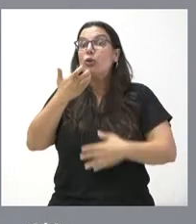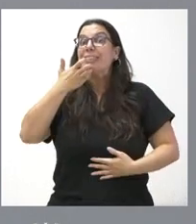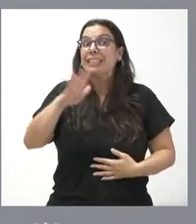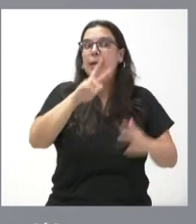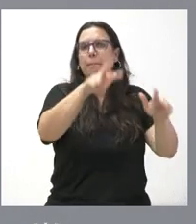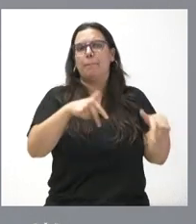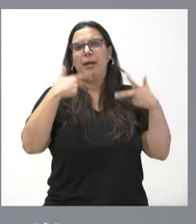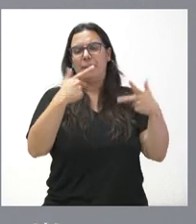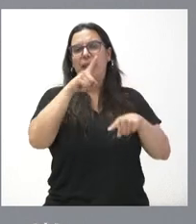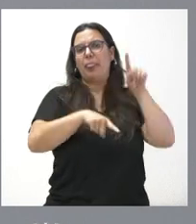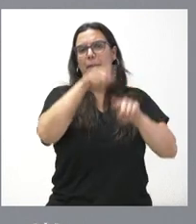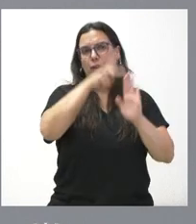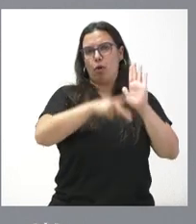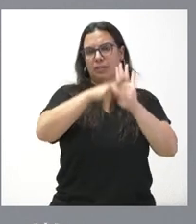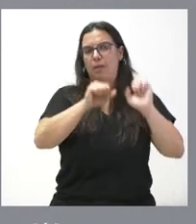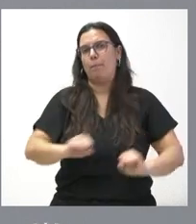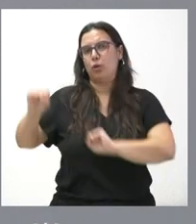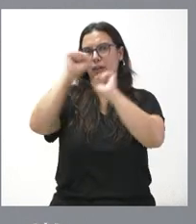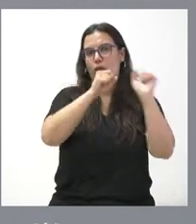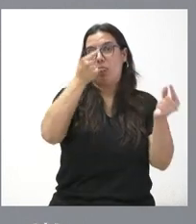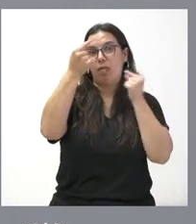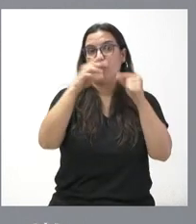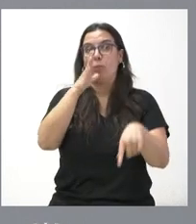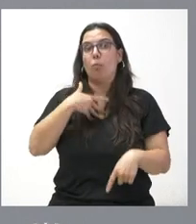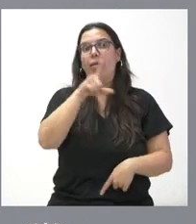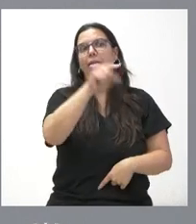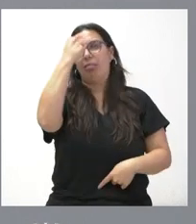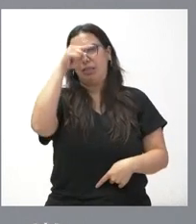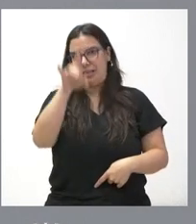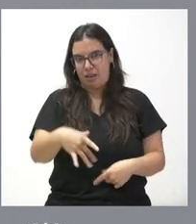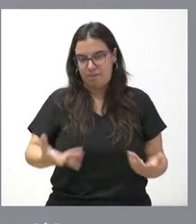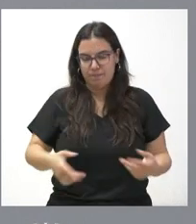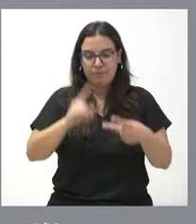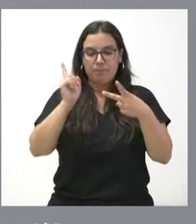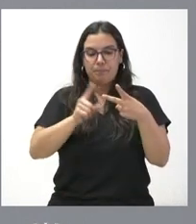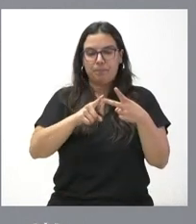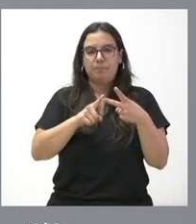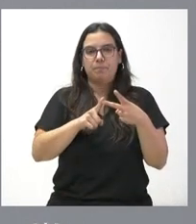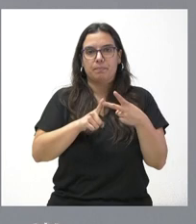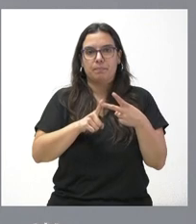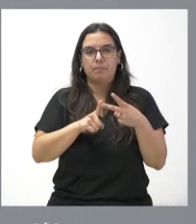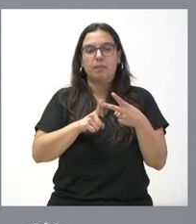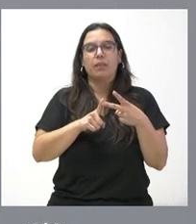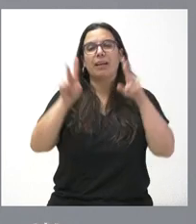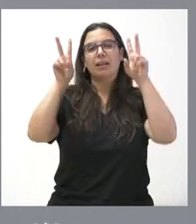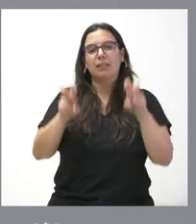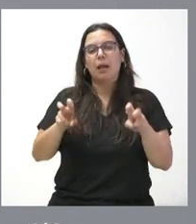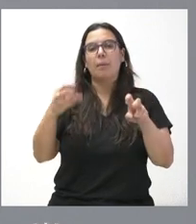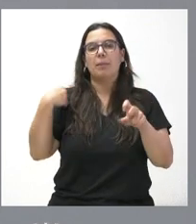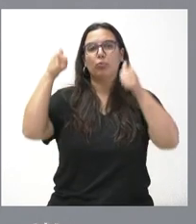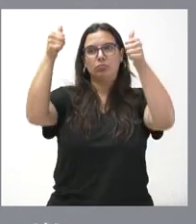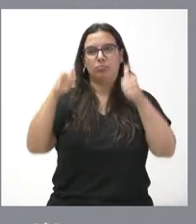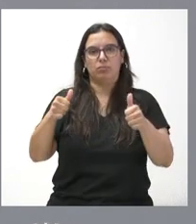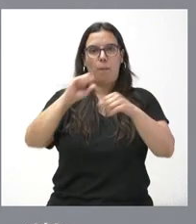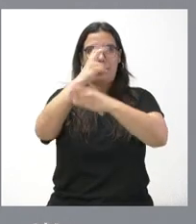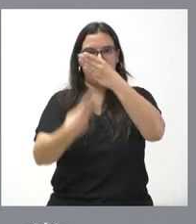ofrecérselo en función de la normativa de protección de datos que analizaremos en esta materia. En segundo lugar, plantea usted la cuestión relativa a la rotulación. Bueno, nuestra